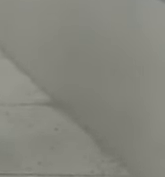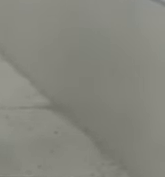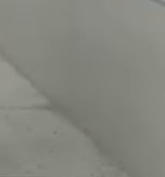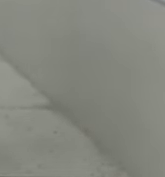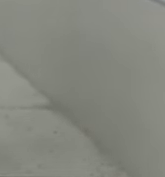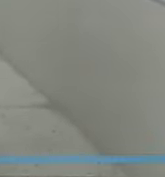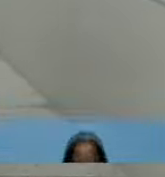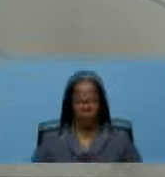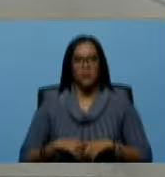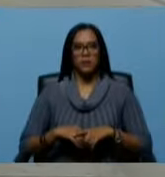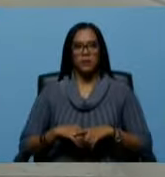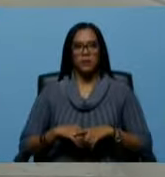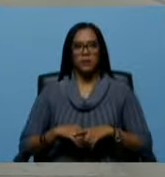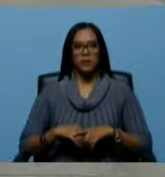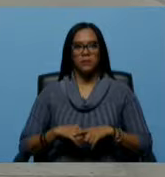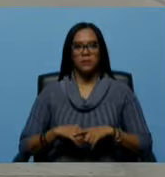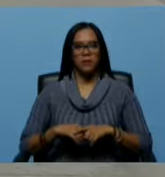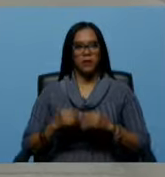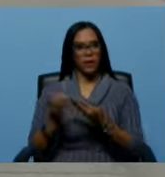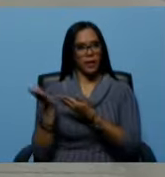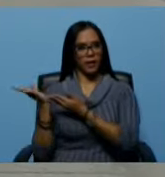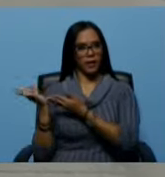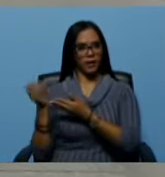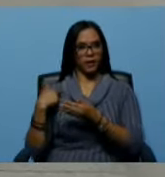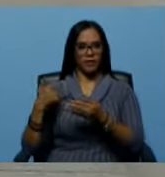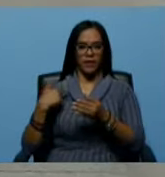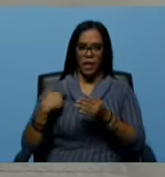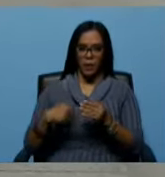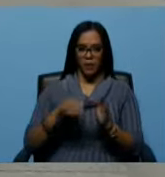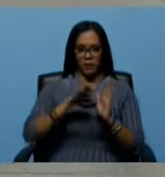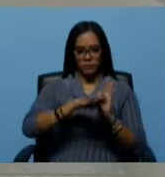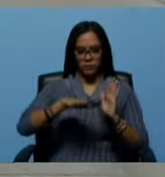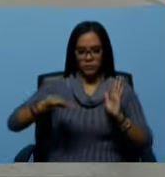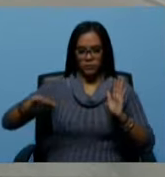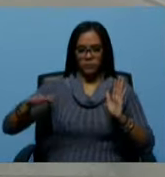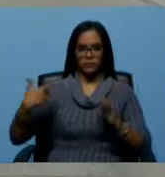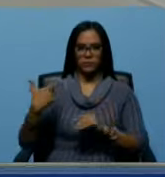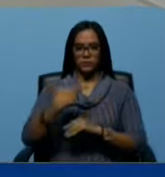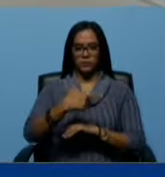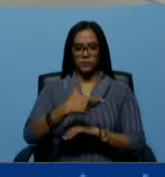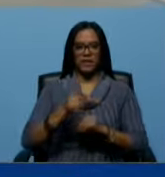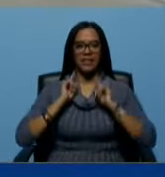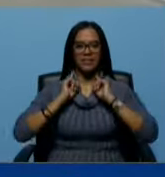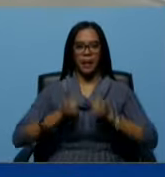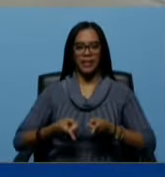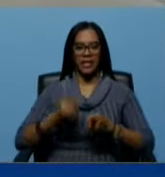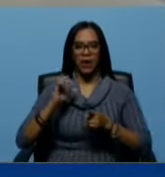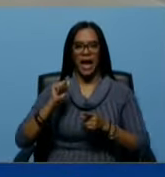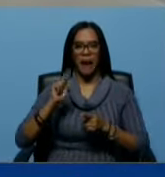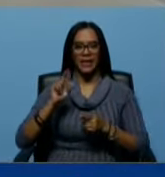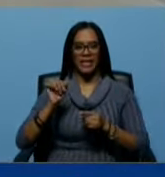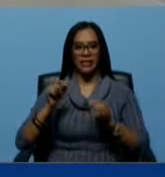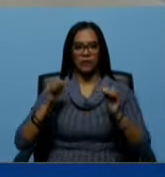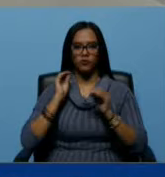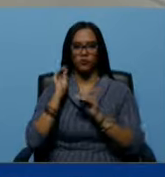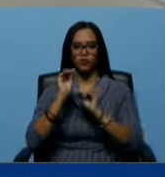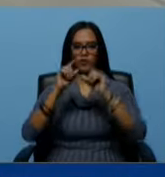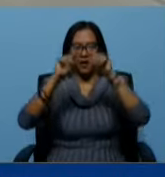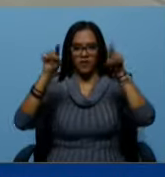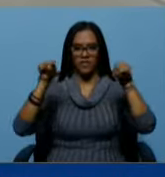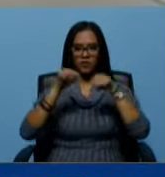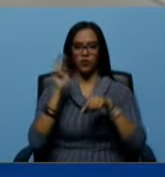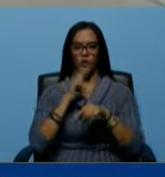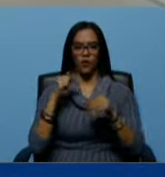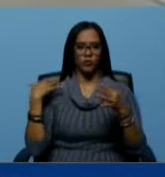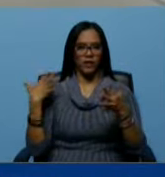todo el cementerio. Por aquí, la parada de carritos, el cementerio Carmelitas con su aviso rojo de toda la vida. Un